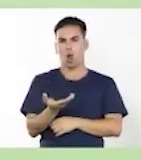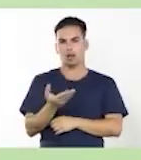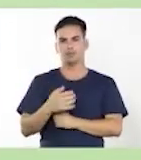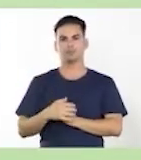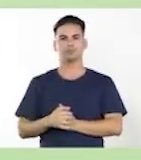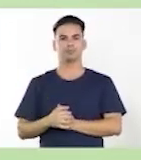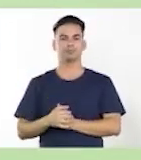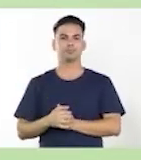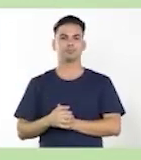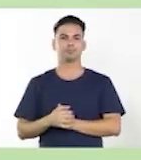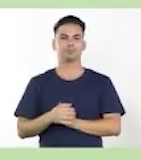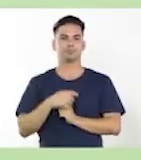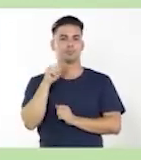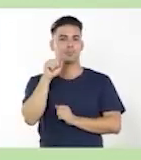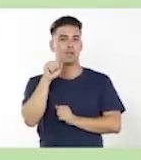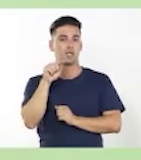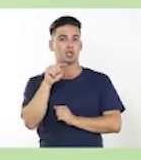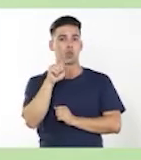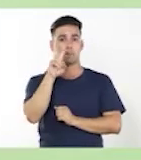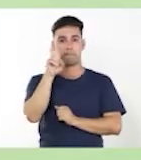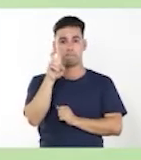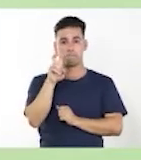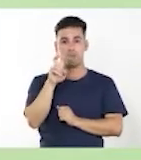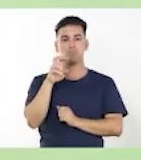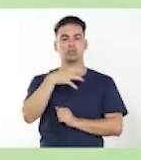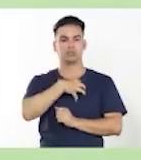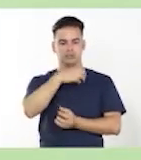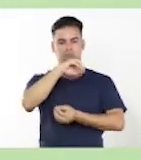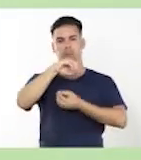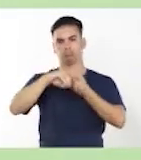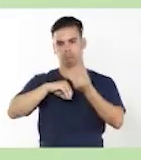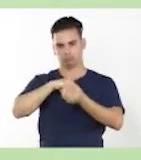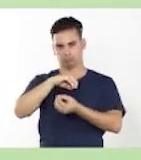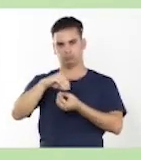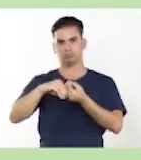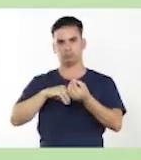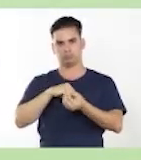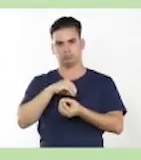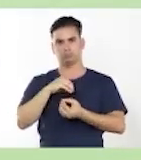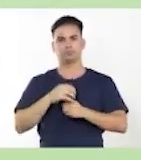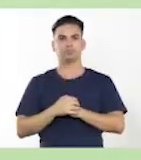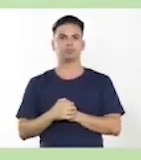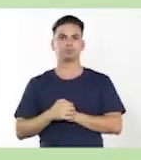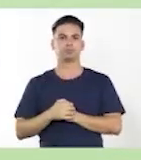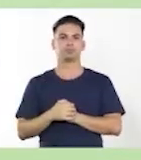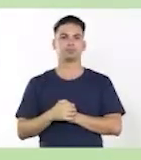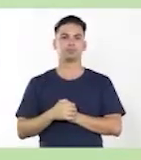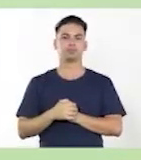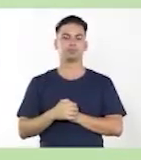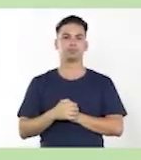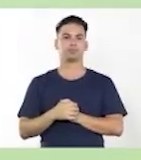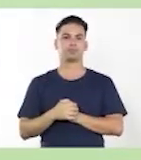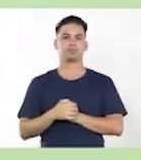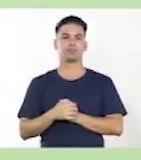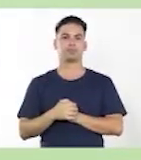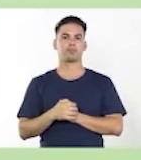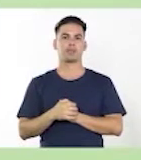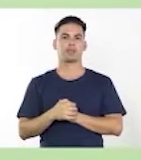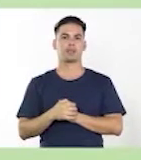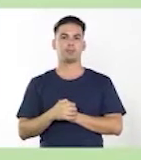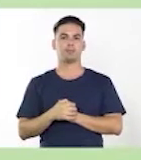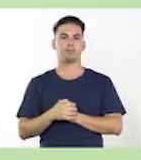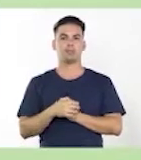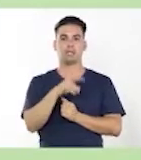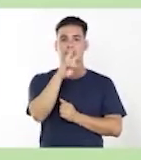verbos irregulares? Bueno, pues son aquellos que presentan cambios. Hemos dicho que los verbos regulares son los que